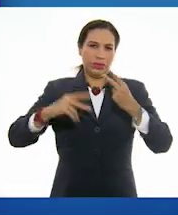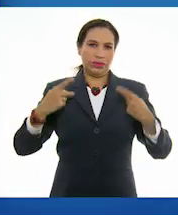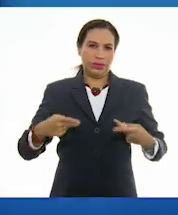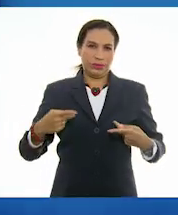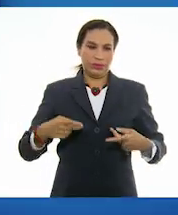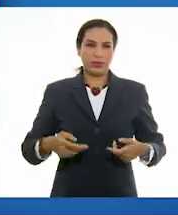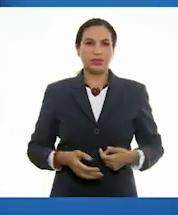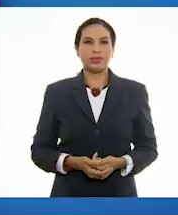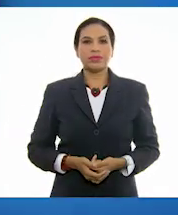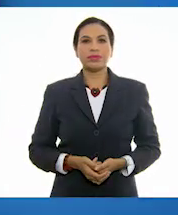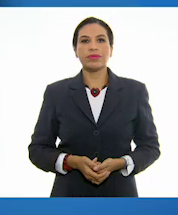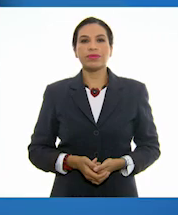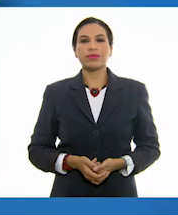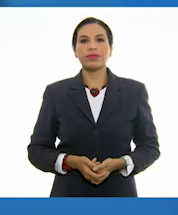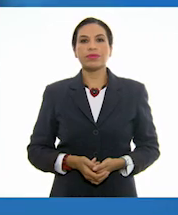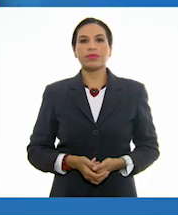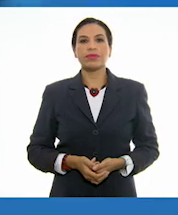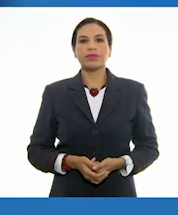a los otros.